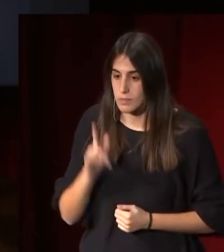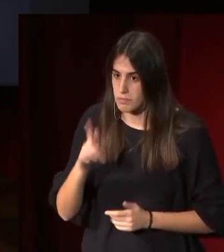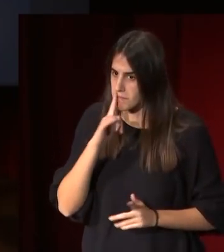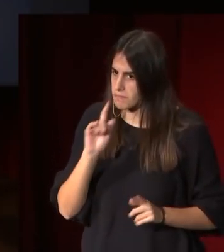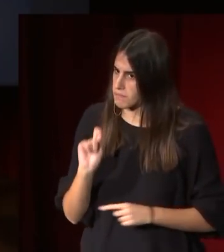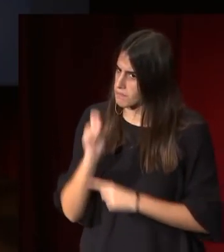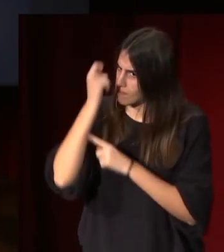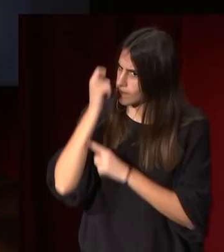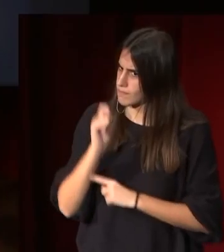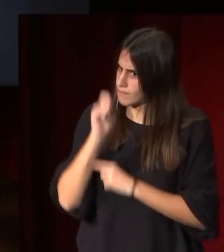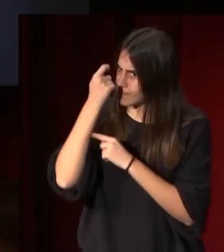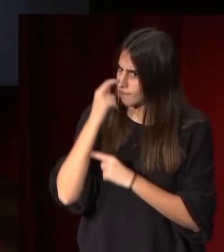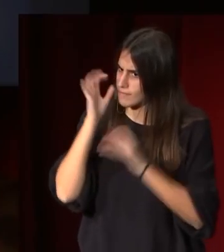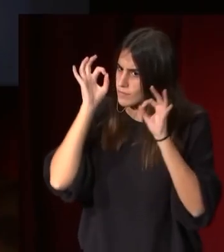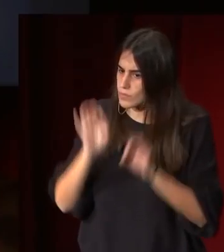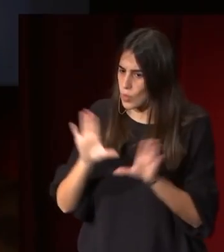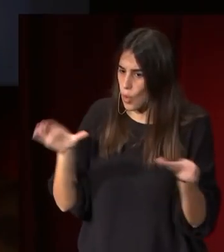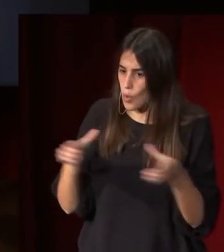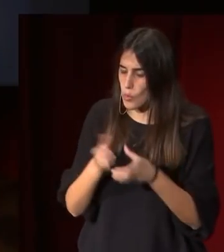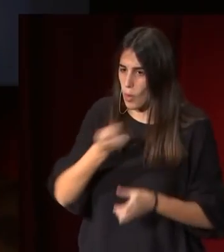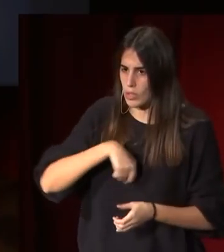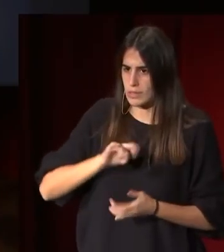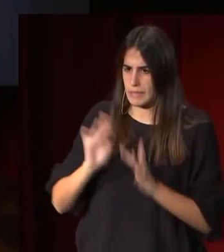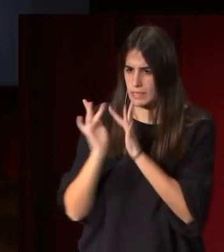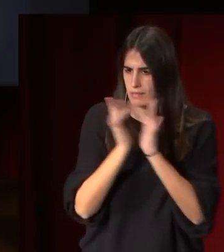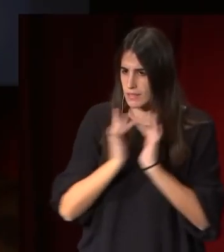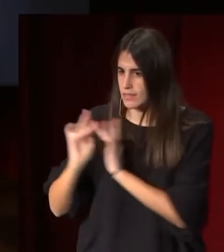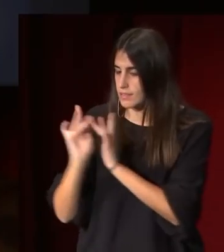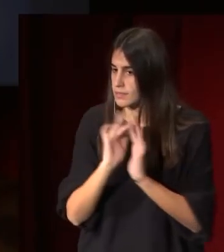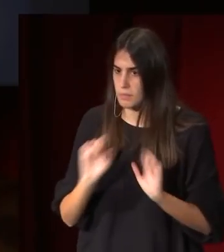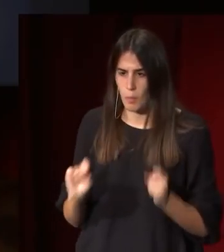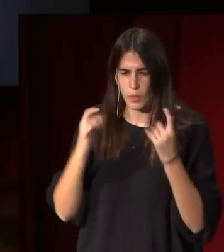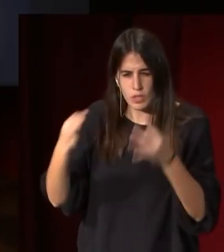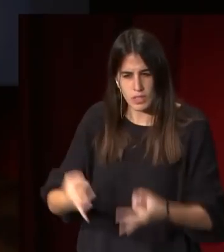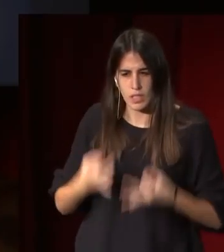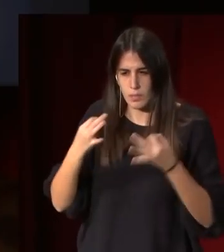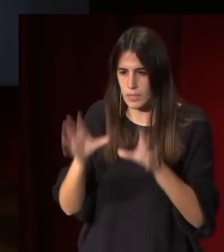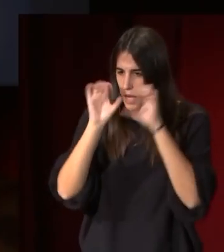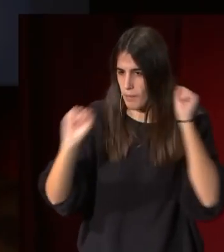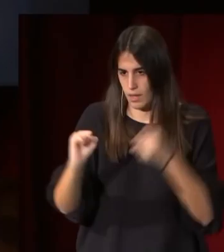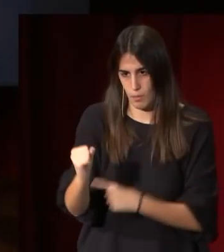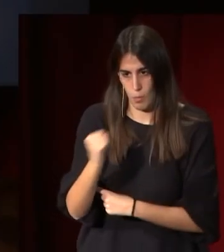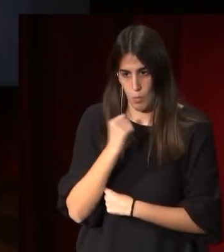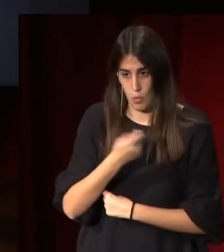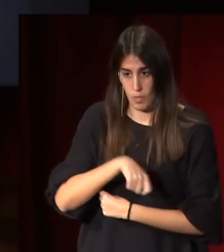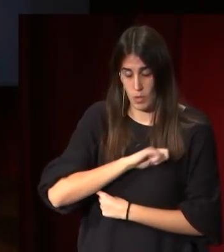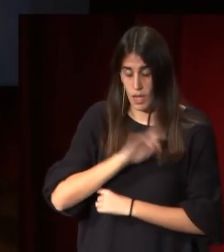compartido con la colonia española en París. Desde el primer momento tuvo el apoyo de la embajada que